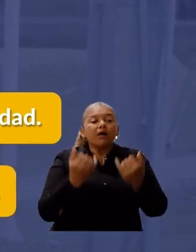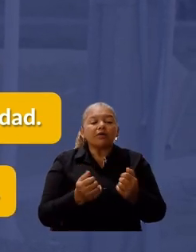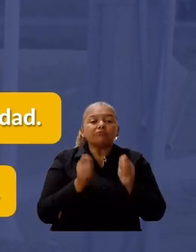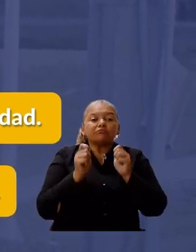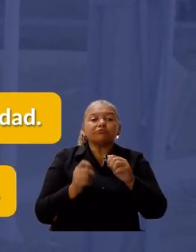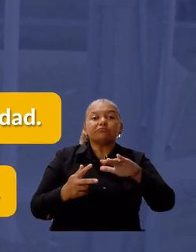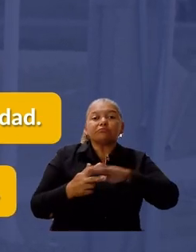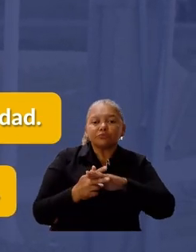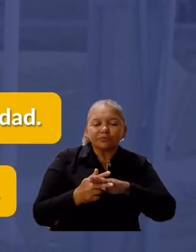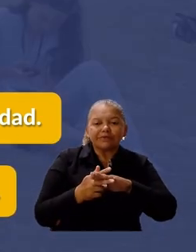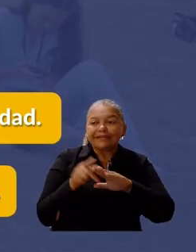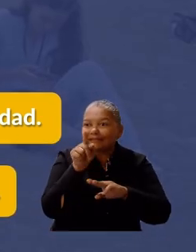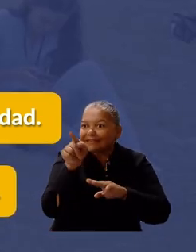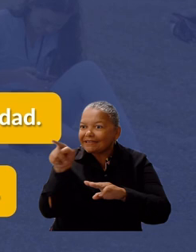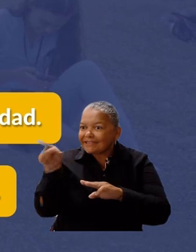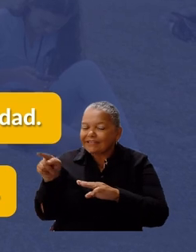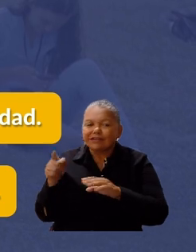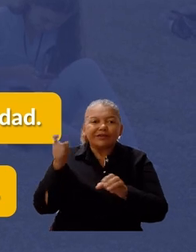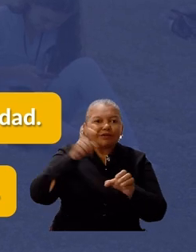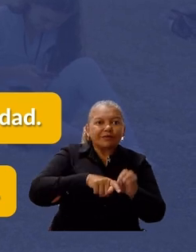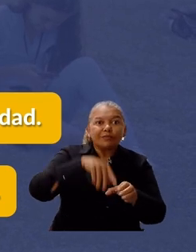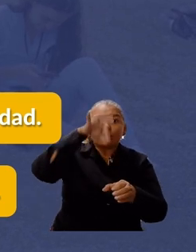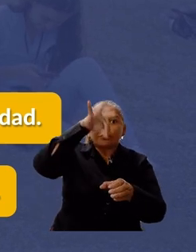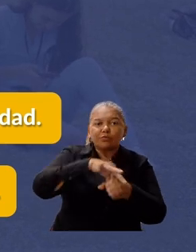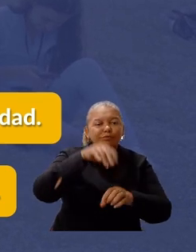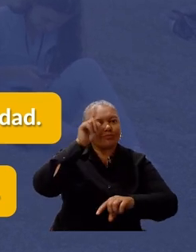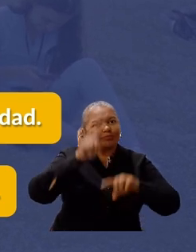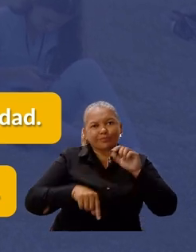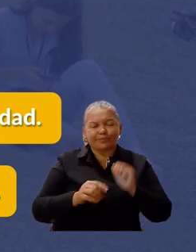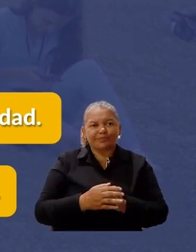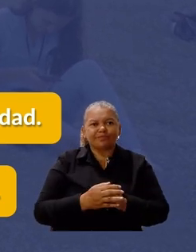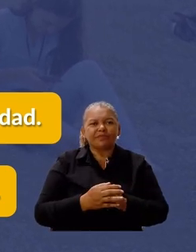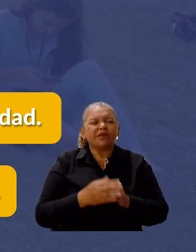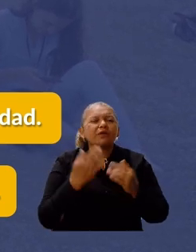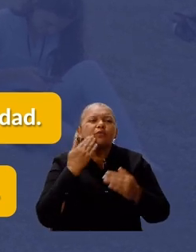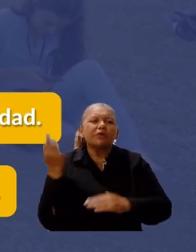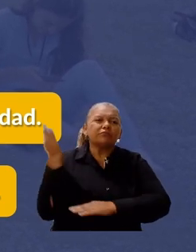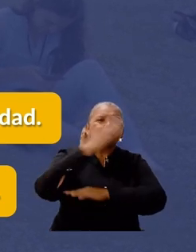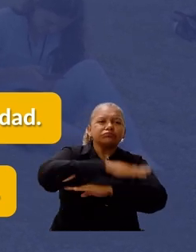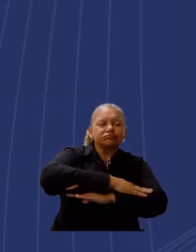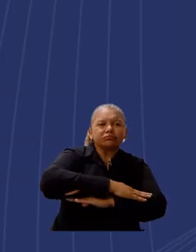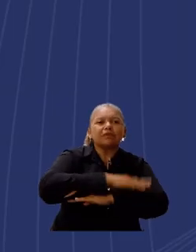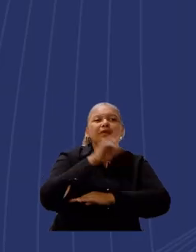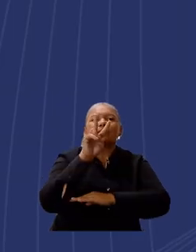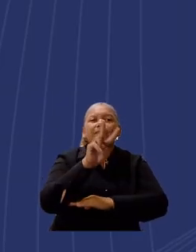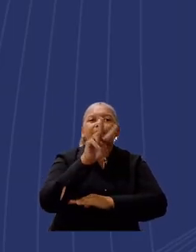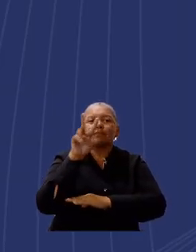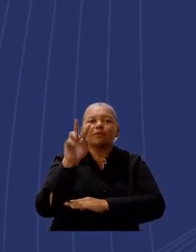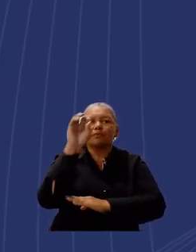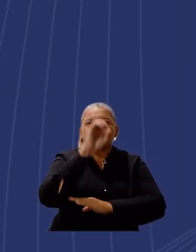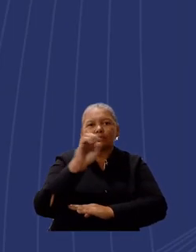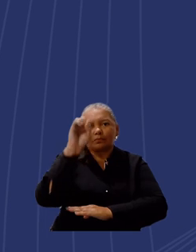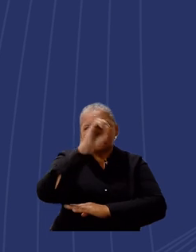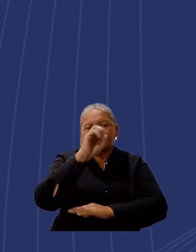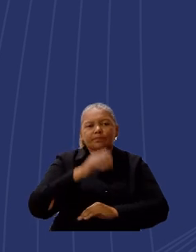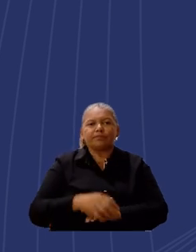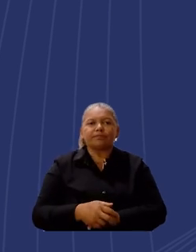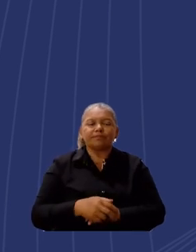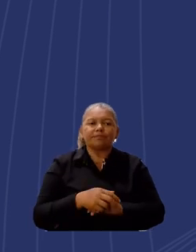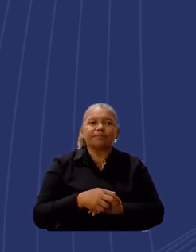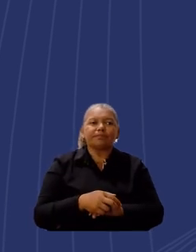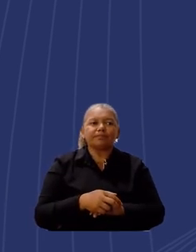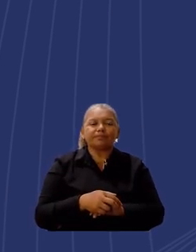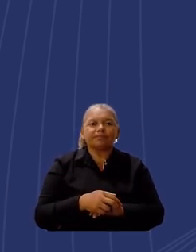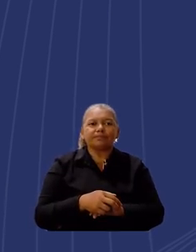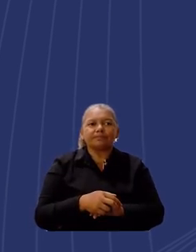suspendidos del ejercicio de sus actividades, no harán parte del listado de habilitados para votar. La jornada de votación virtual se